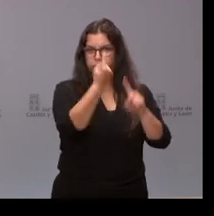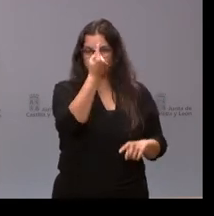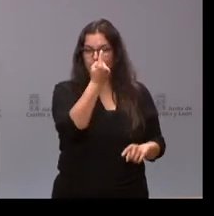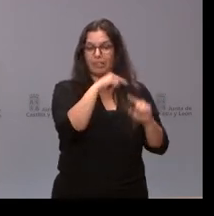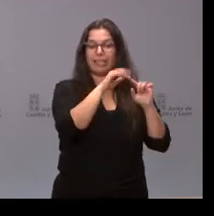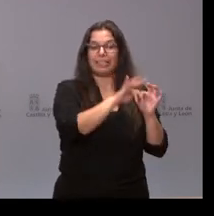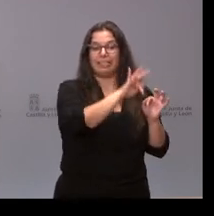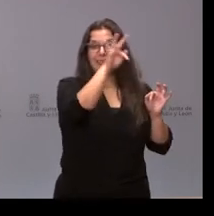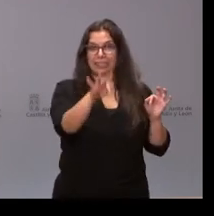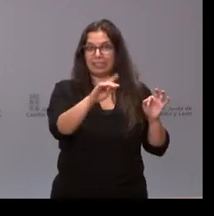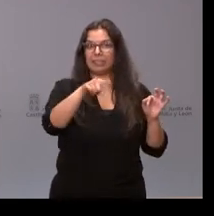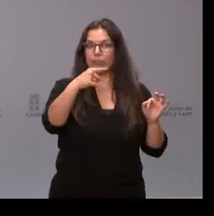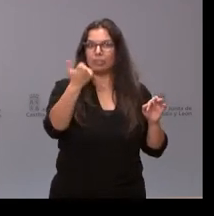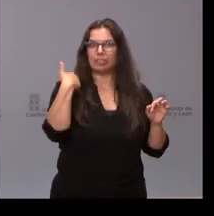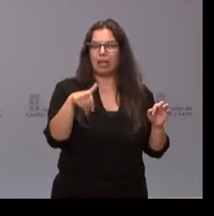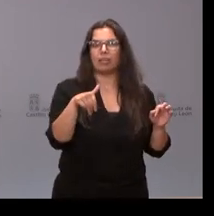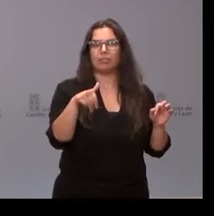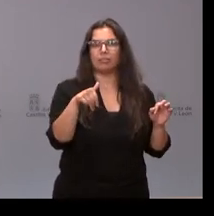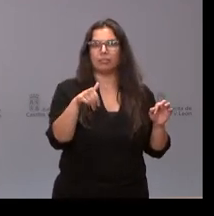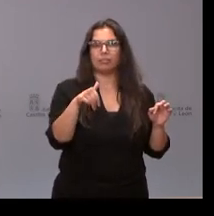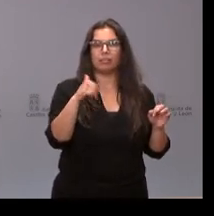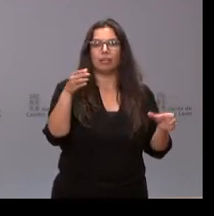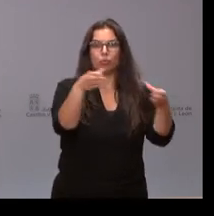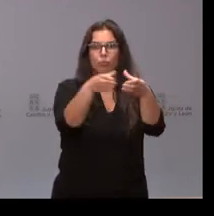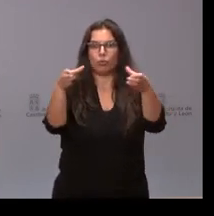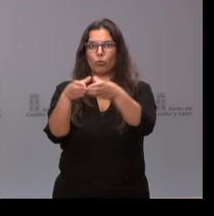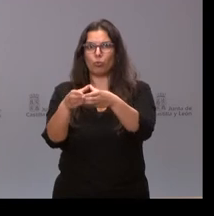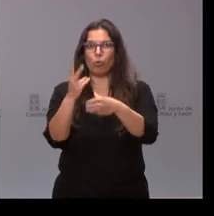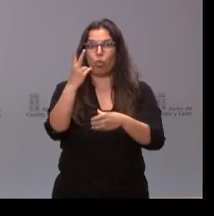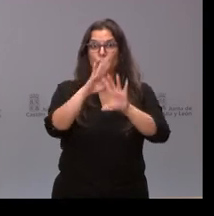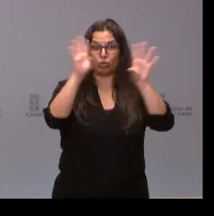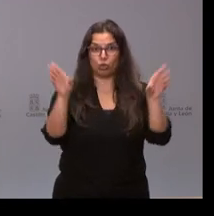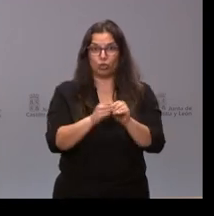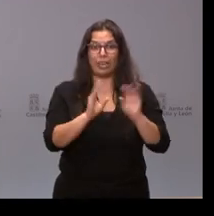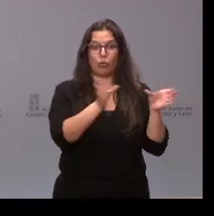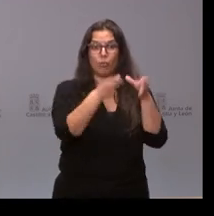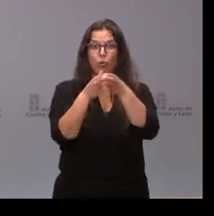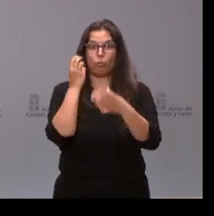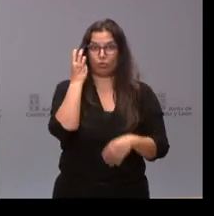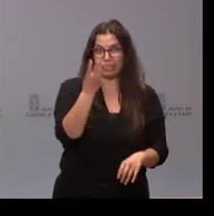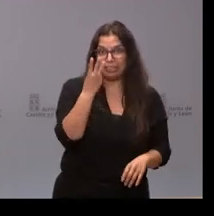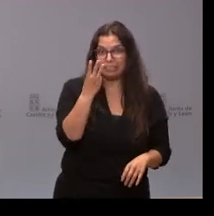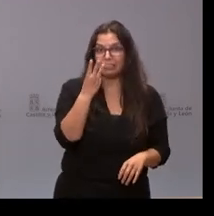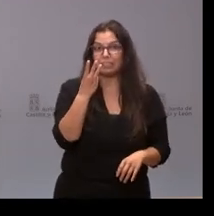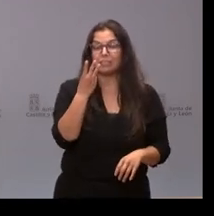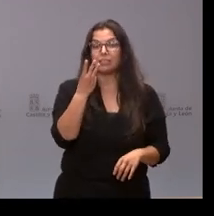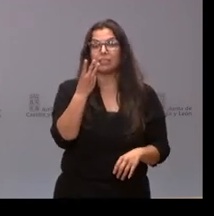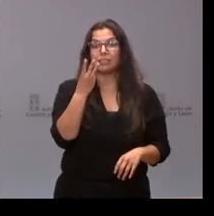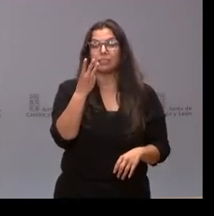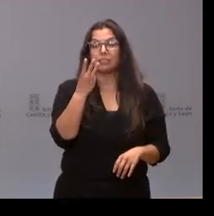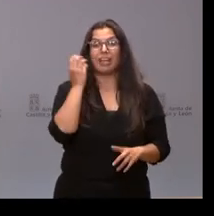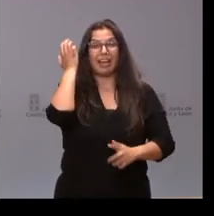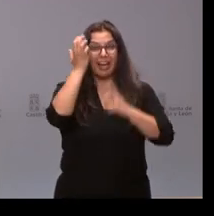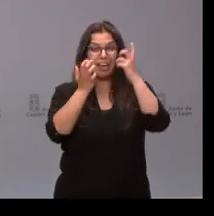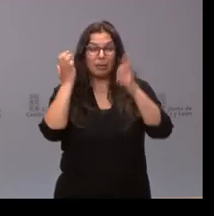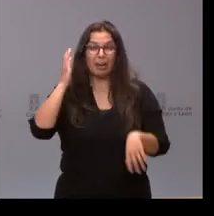continuación, han conocido ya otras dos ganaderías, es decir, serían tres en total y la suma de las reses que se podrían